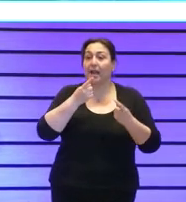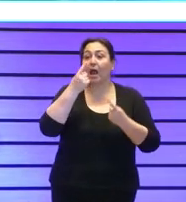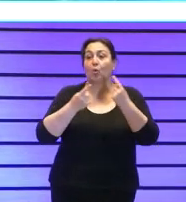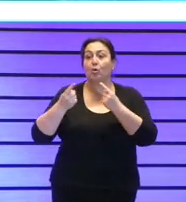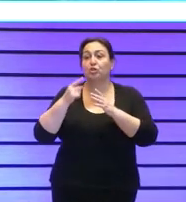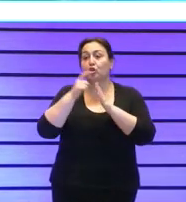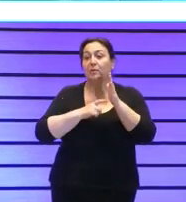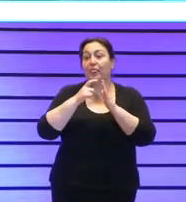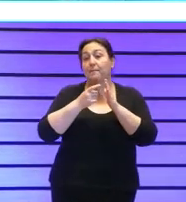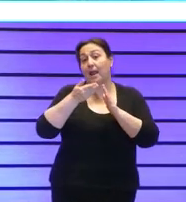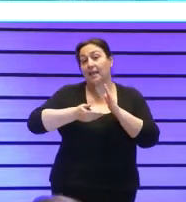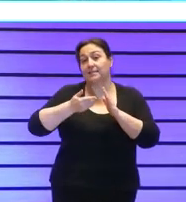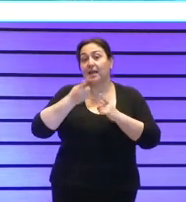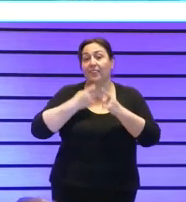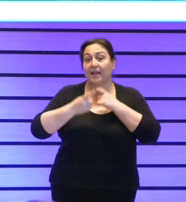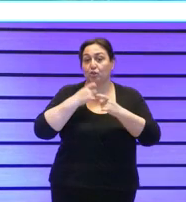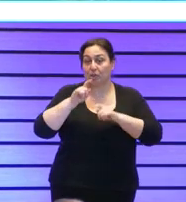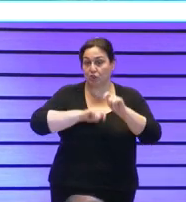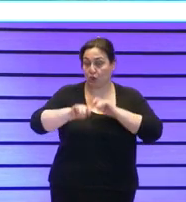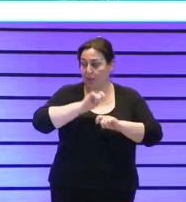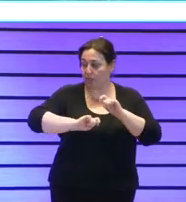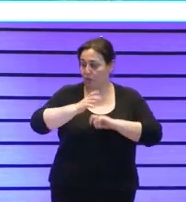principales datos de la asociación APROSU